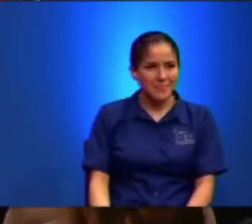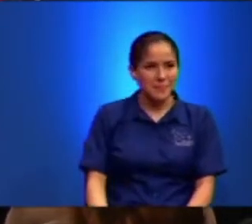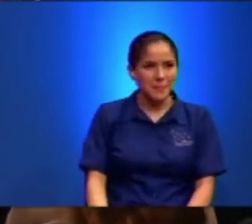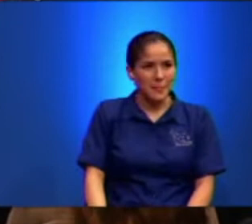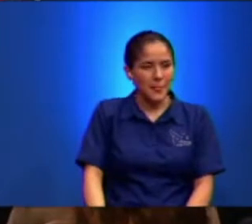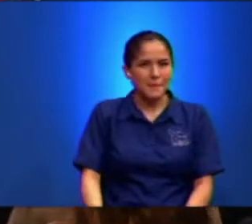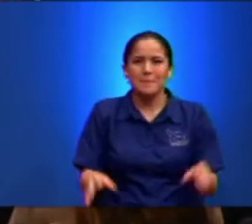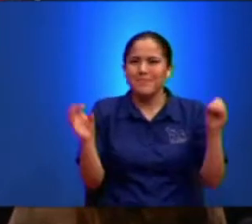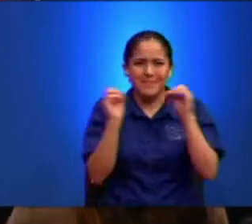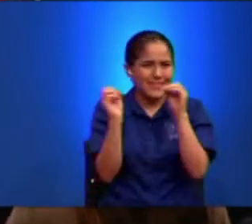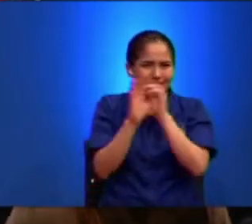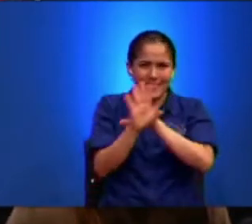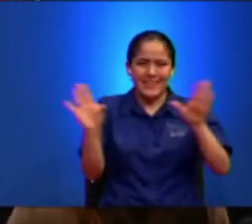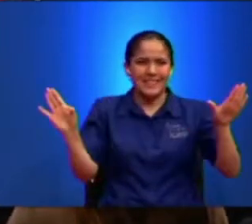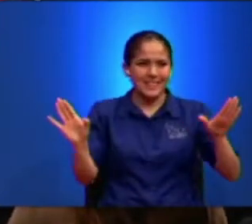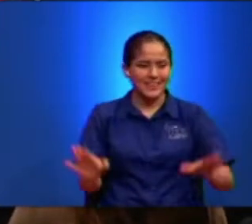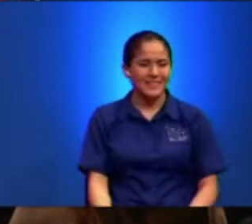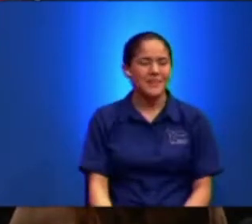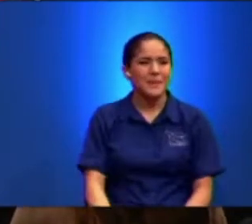Nadie